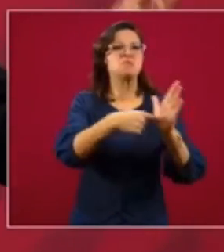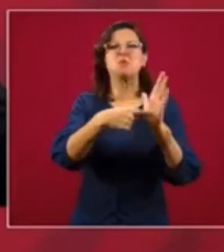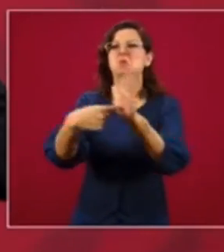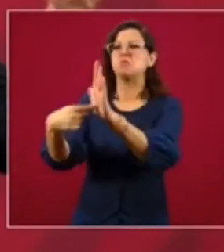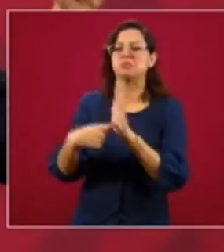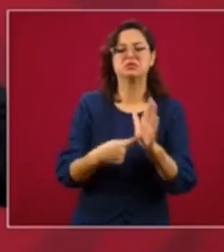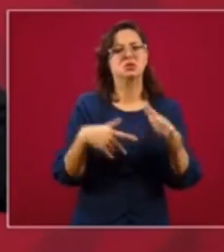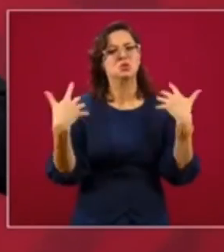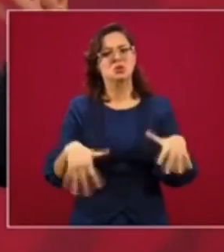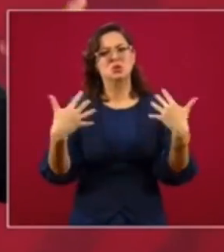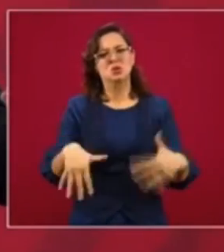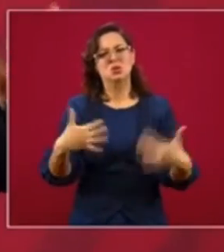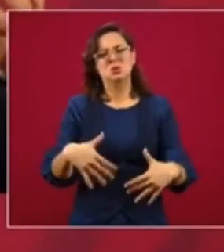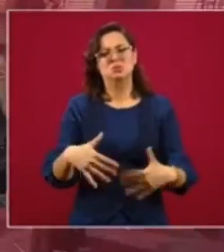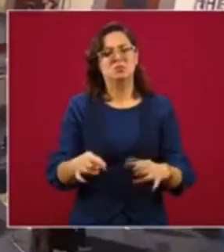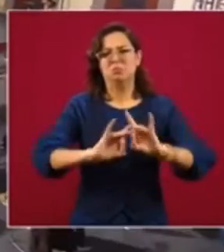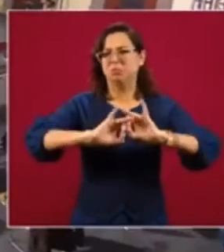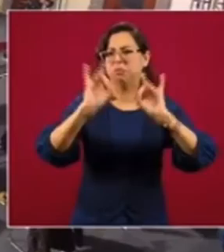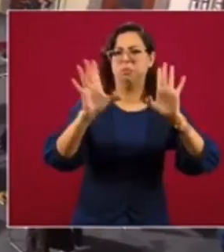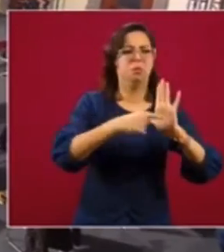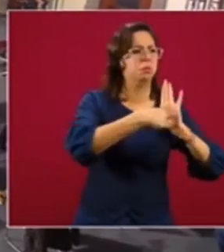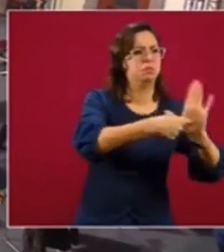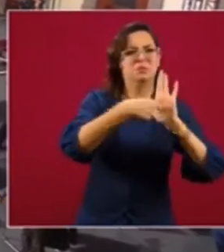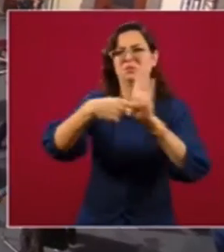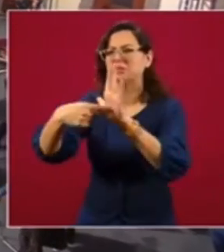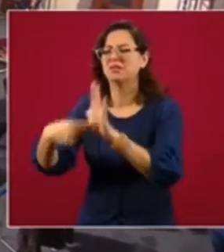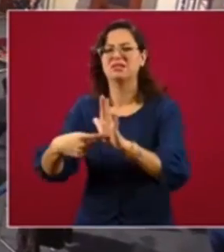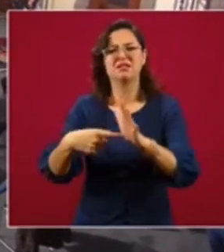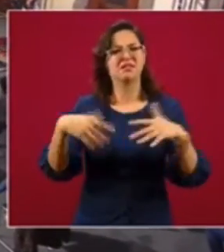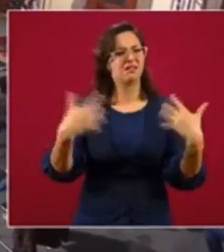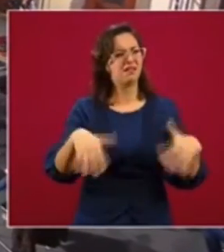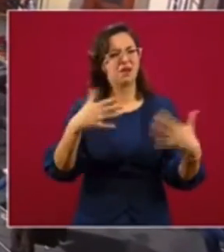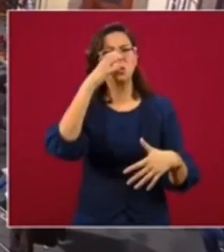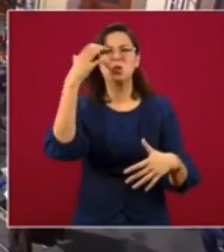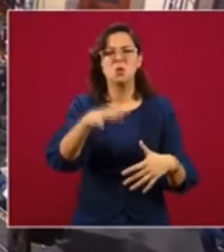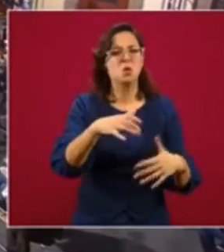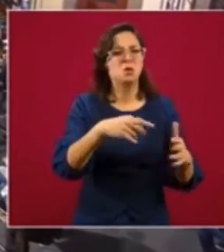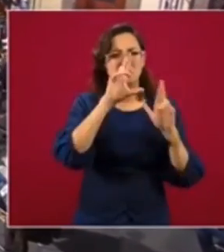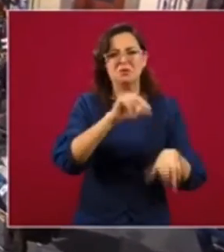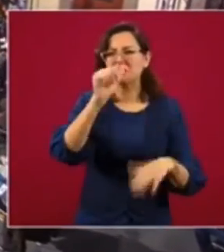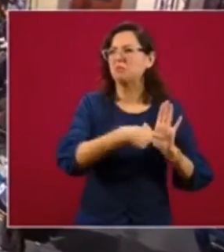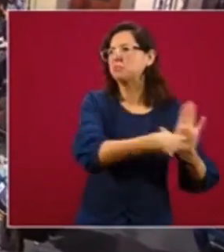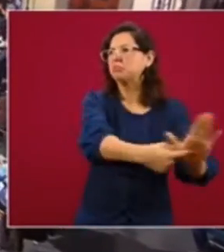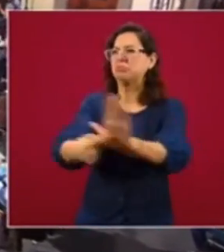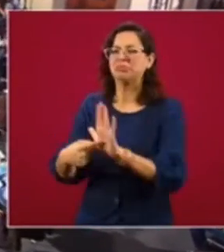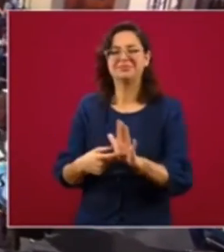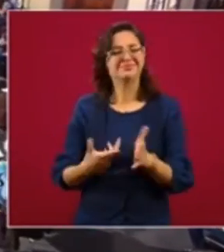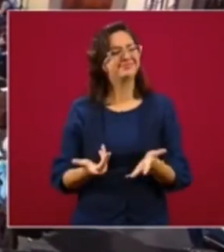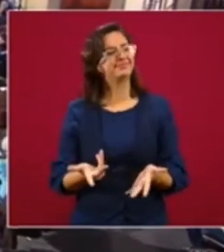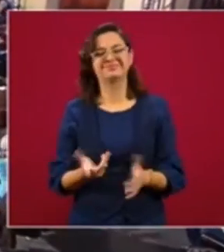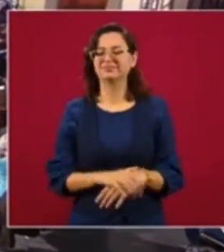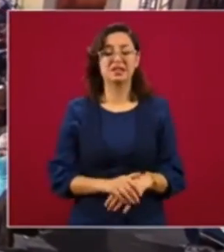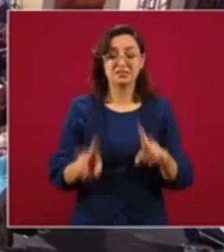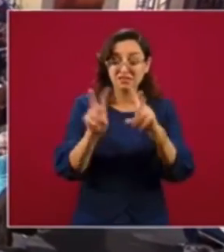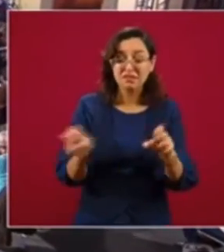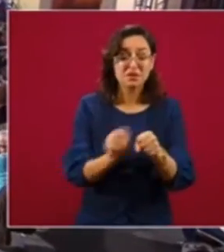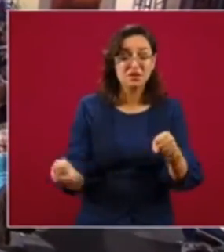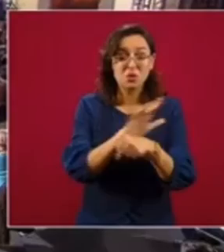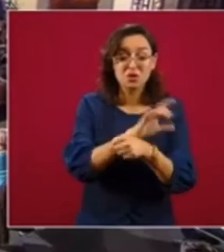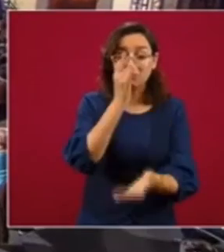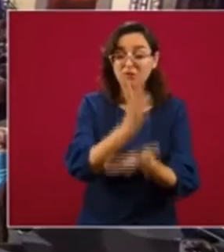brotó, emergió en esta temporada, no sólo por el coronavirus,